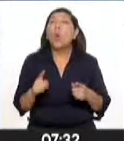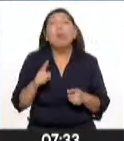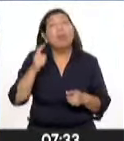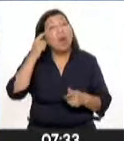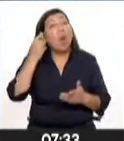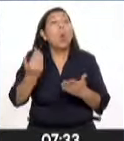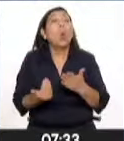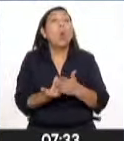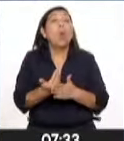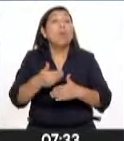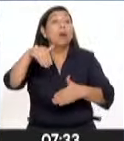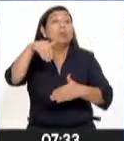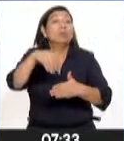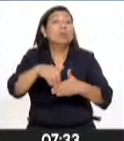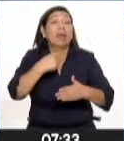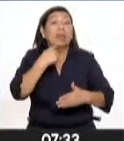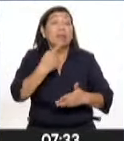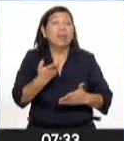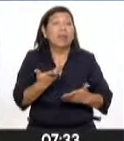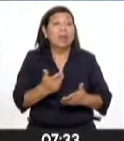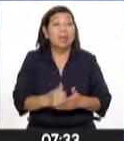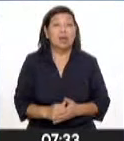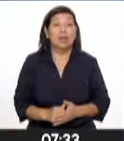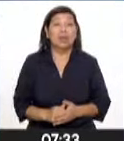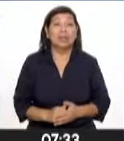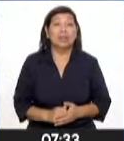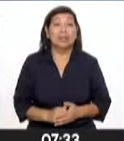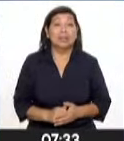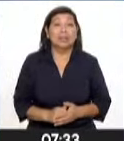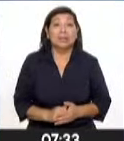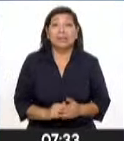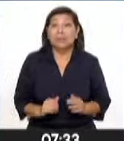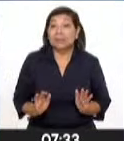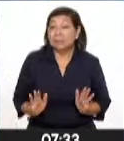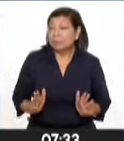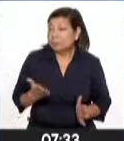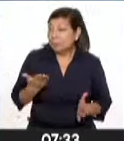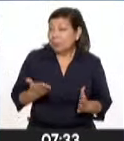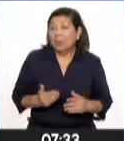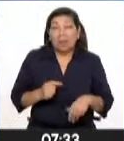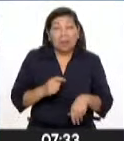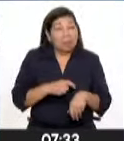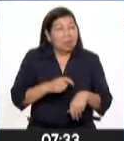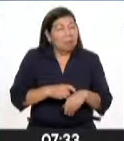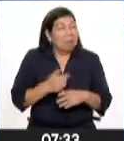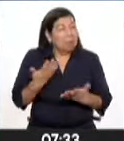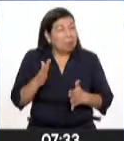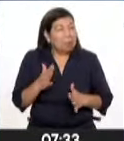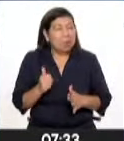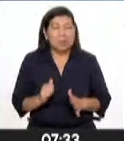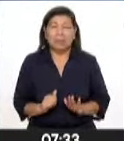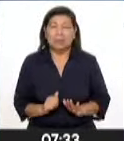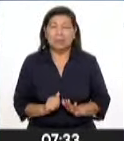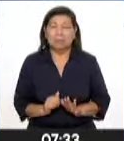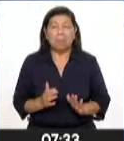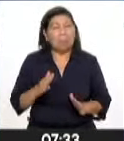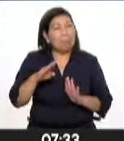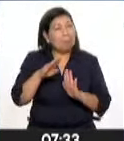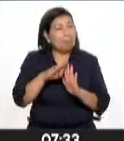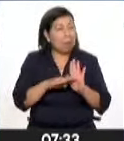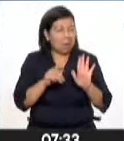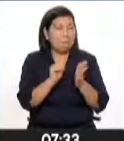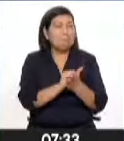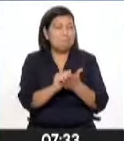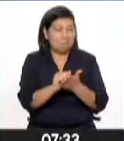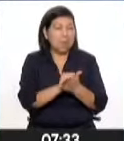luego de este anuncio que ha formulado Guillermo Lazo? Bueno, el plazo me parece que son menos de seis